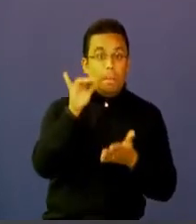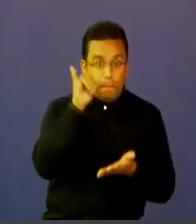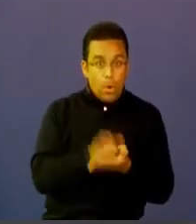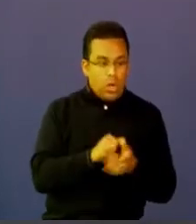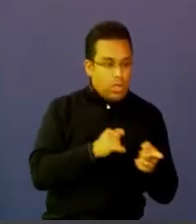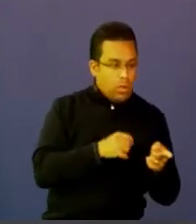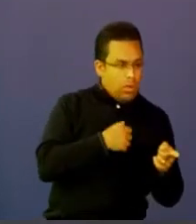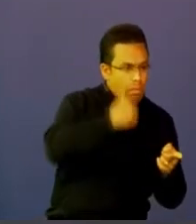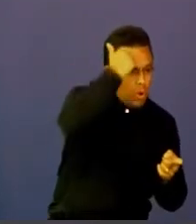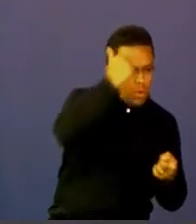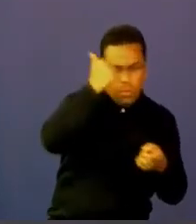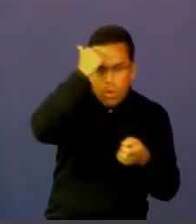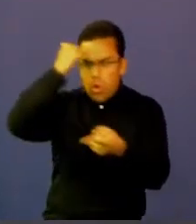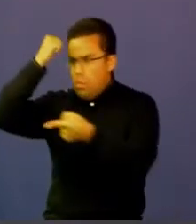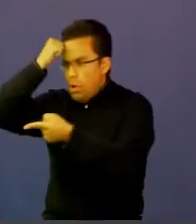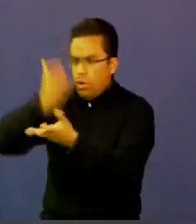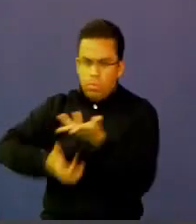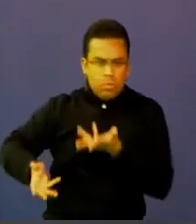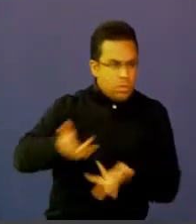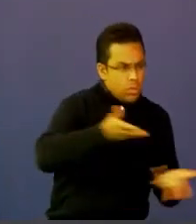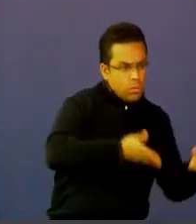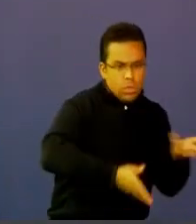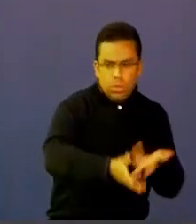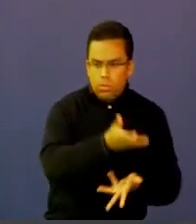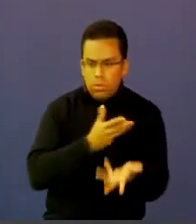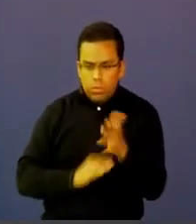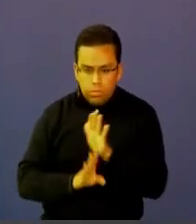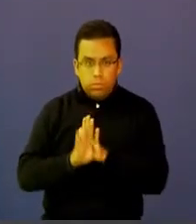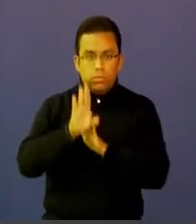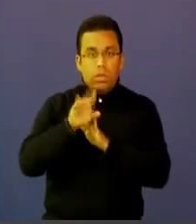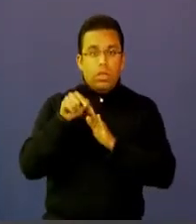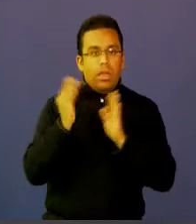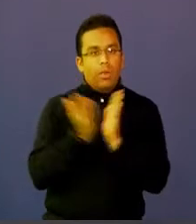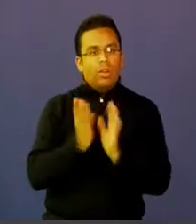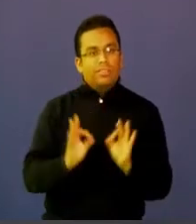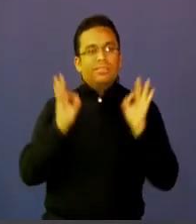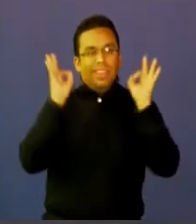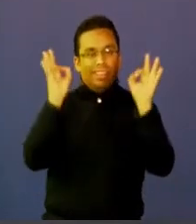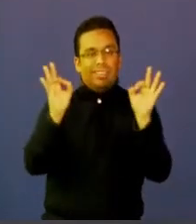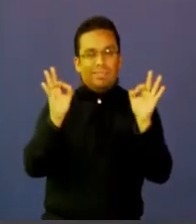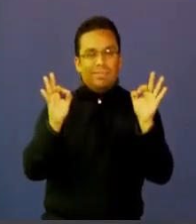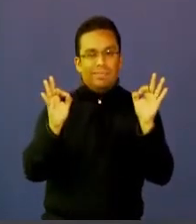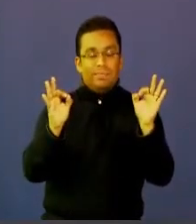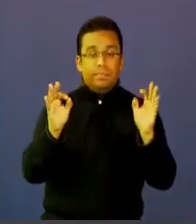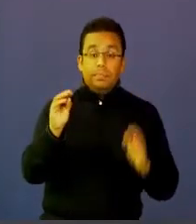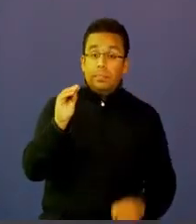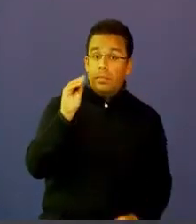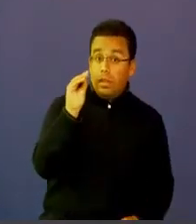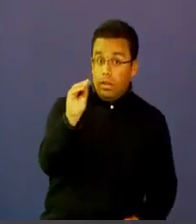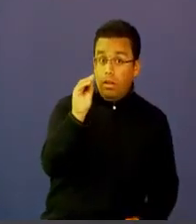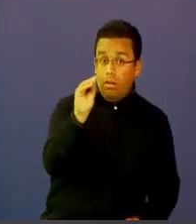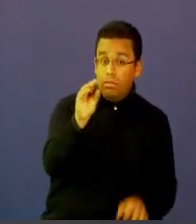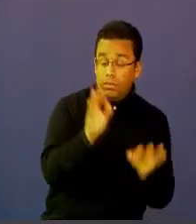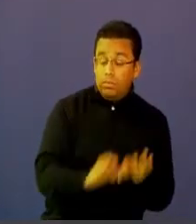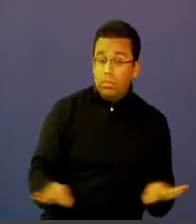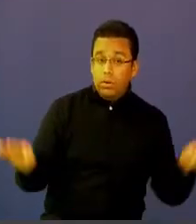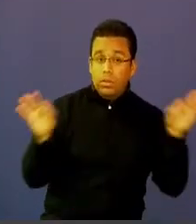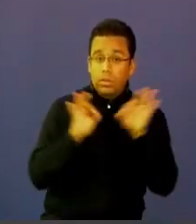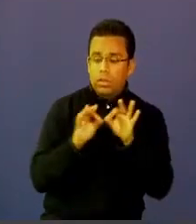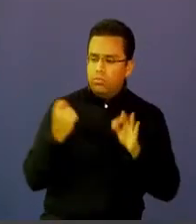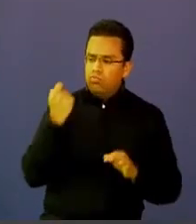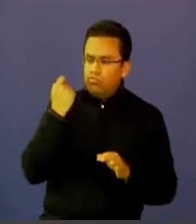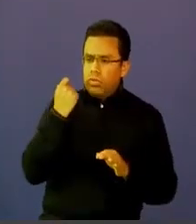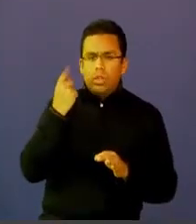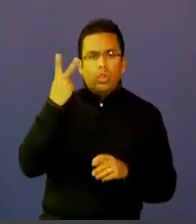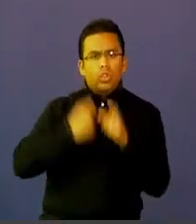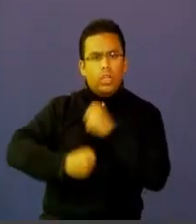herramientas y estrategias pedagógicas que permiten tener una educación con mejor calidad. Quiero resaltar algo muy importante que ha sucedido en